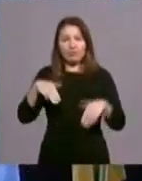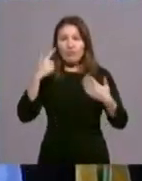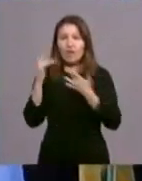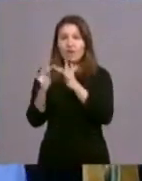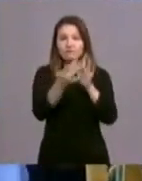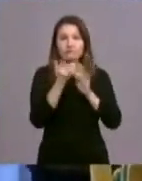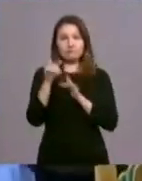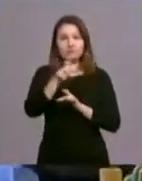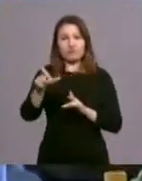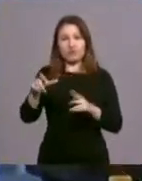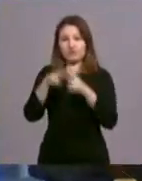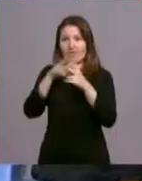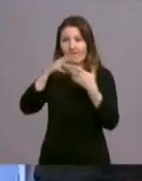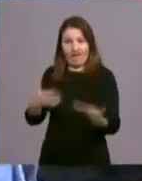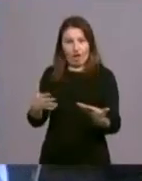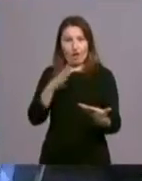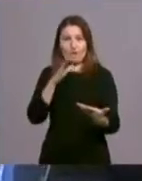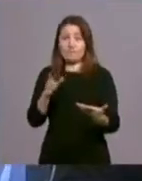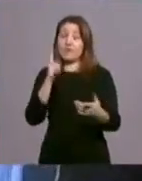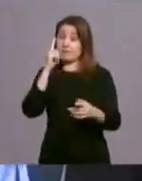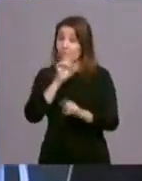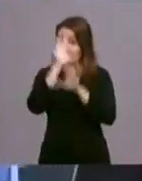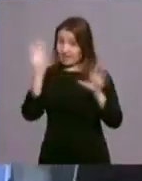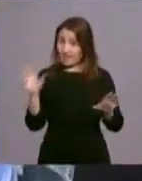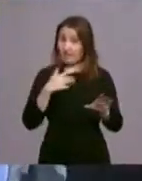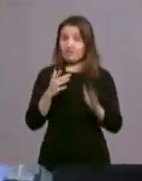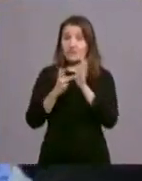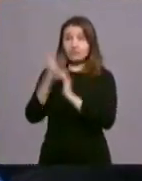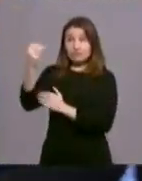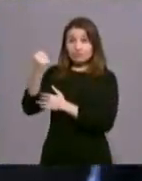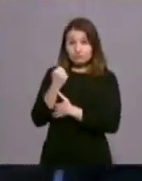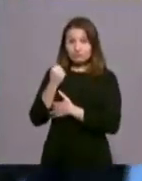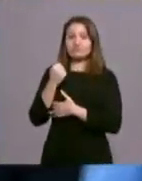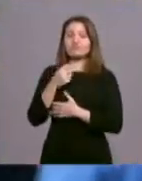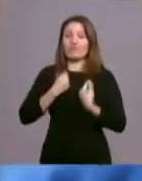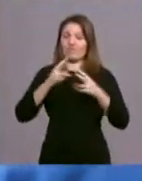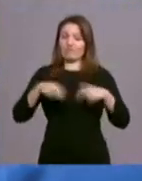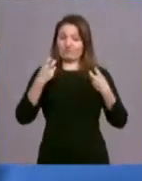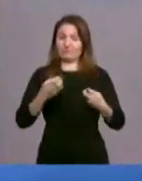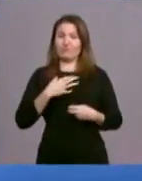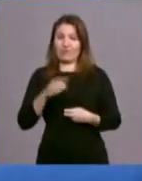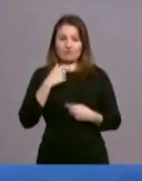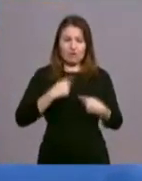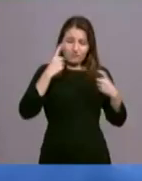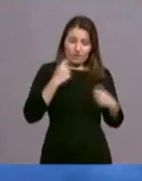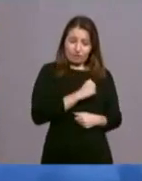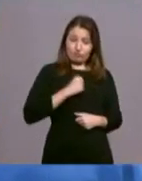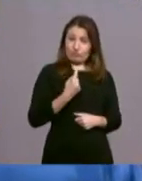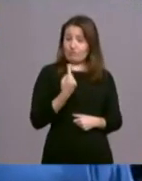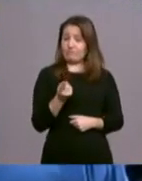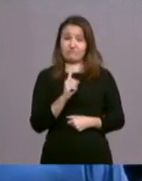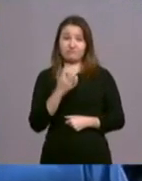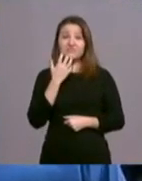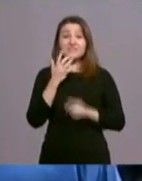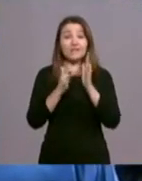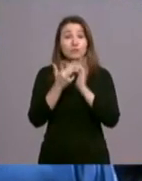consciente de que es con Cristo como es posible que la vida cobre novedad y no con las fuerzas del hombre. En este sentido dijo que sin Jesús